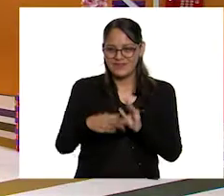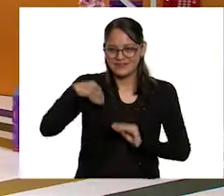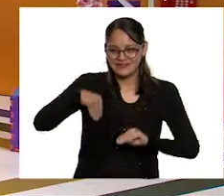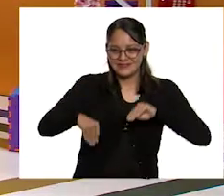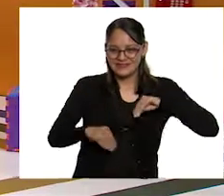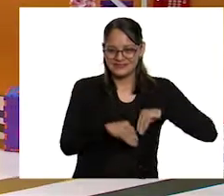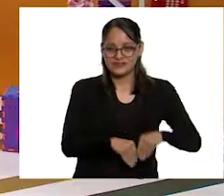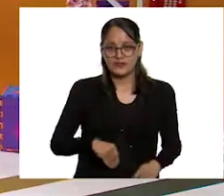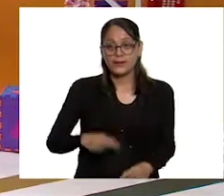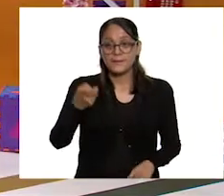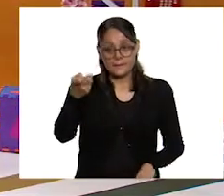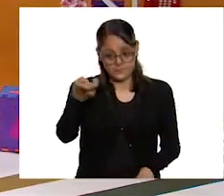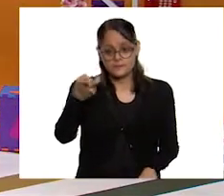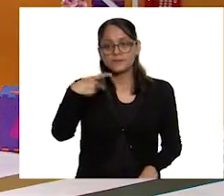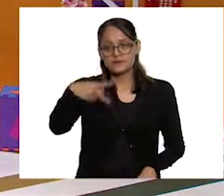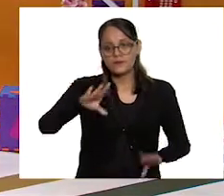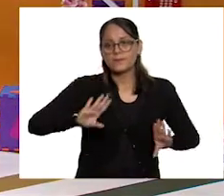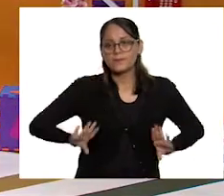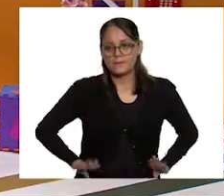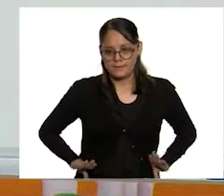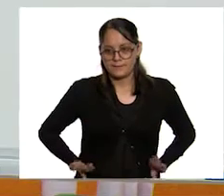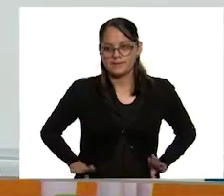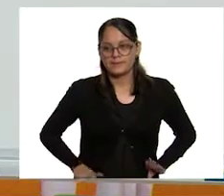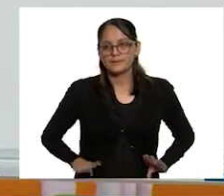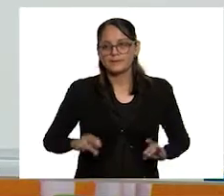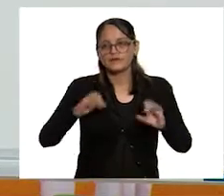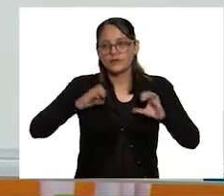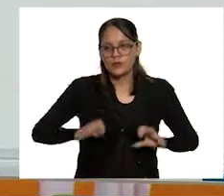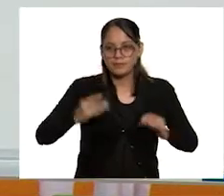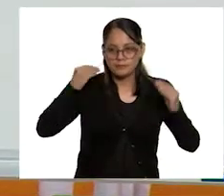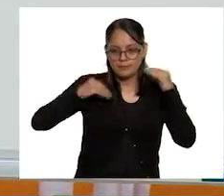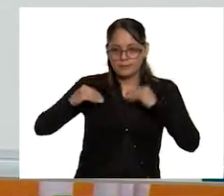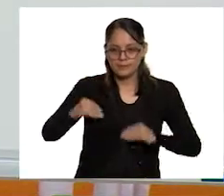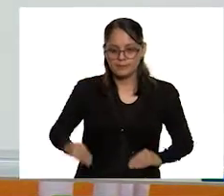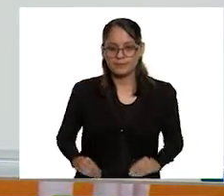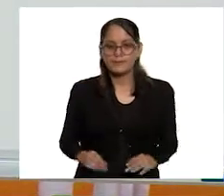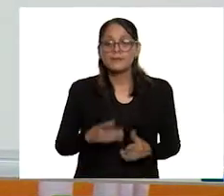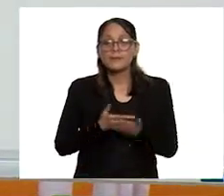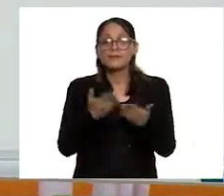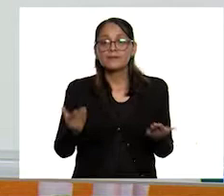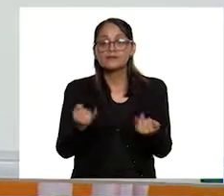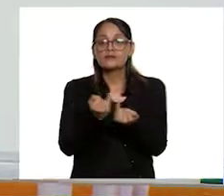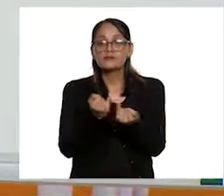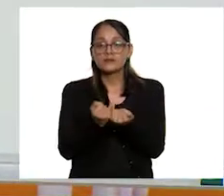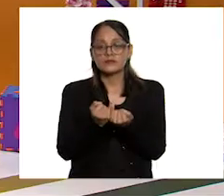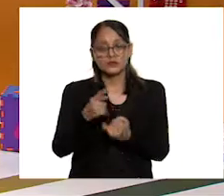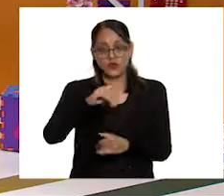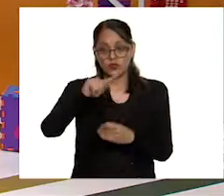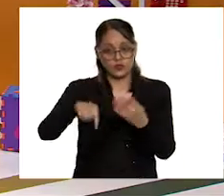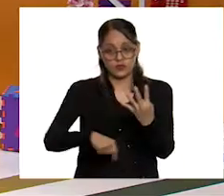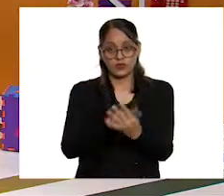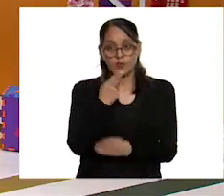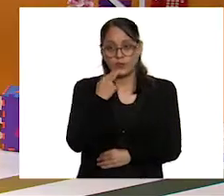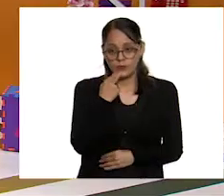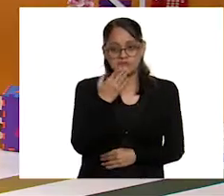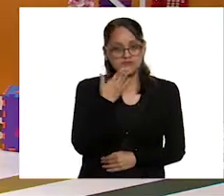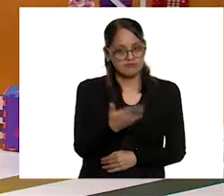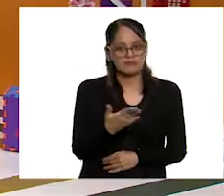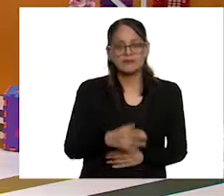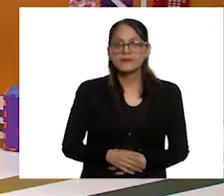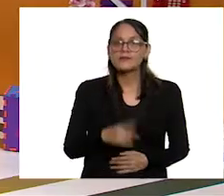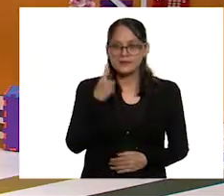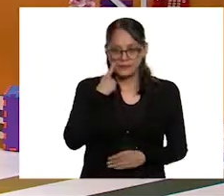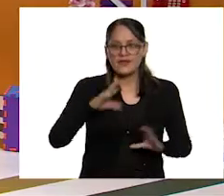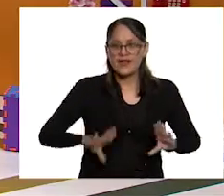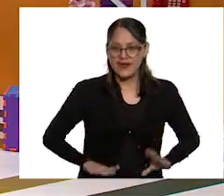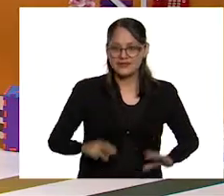Esto es parte de las características físicas de lo que usan. Y todas esas cosas son muy útiles. Es características